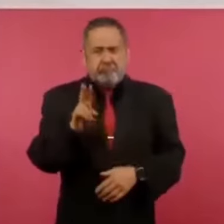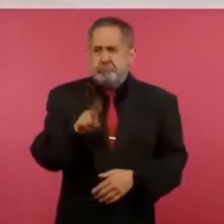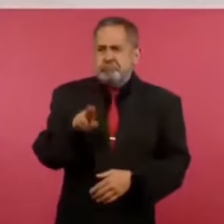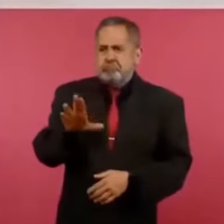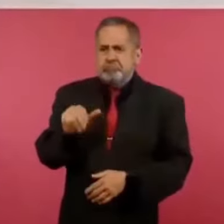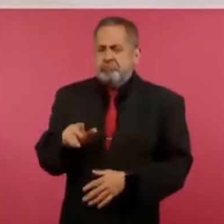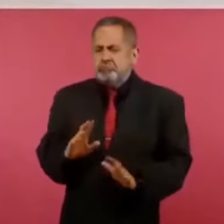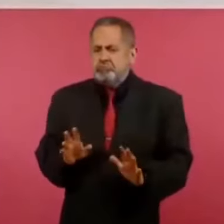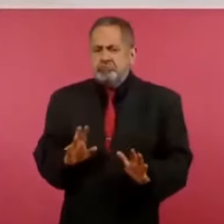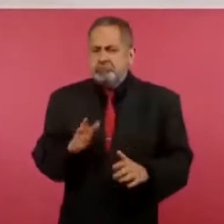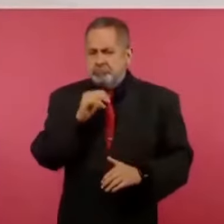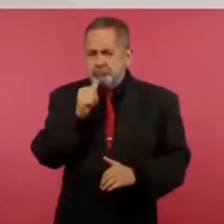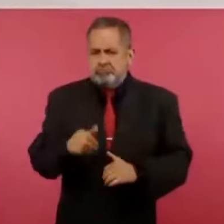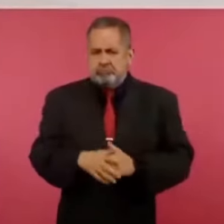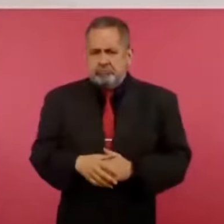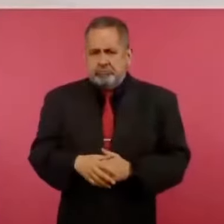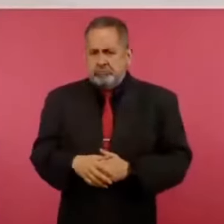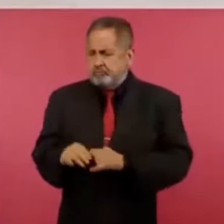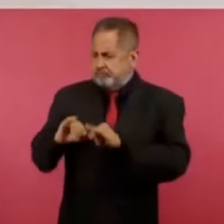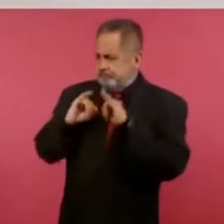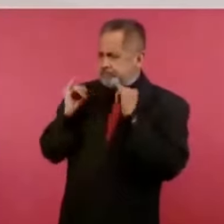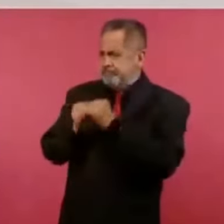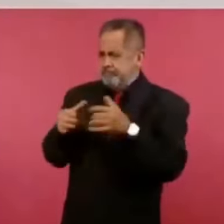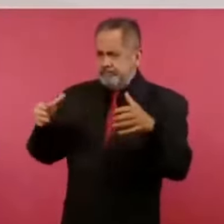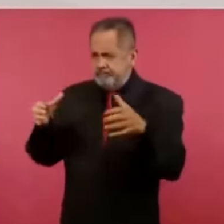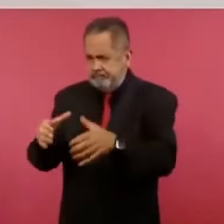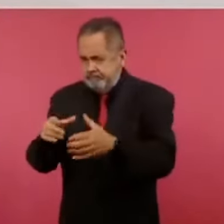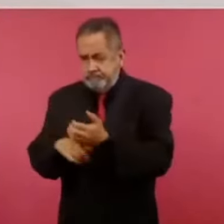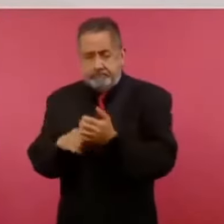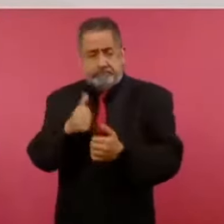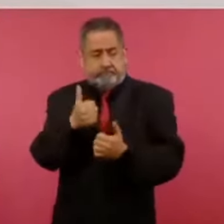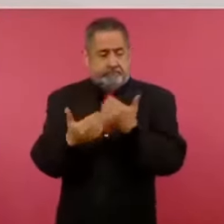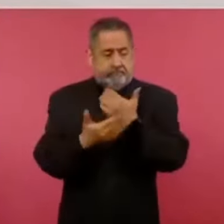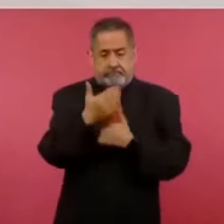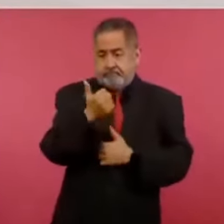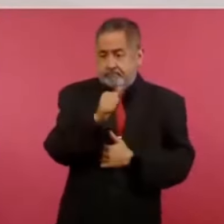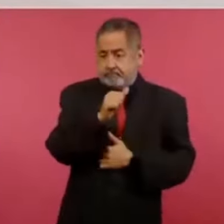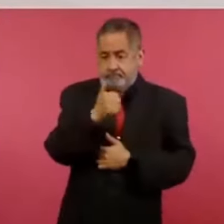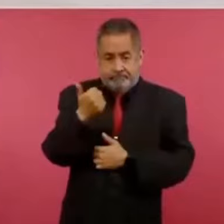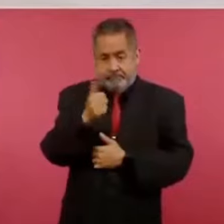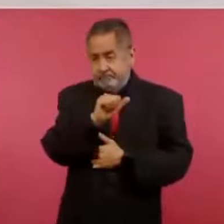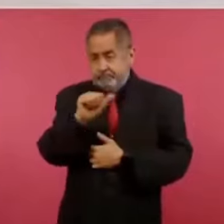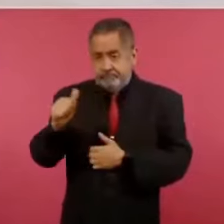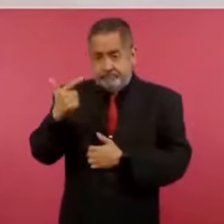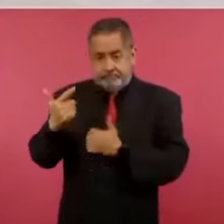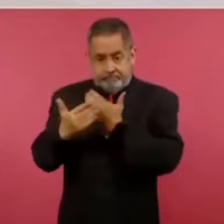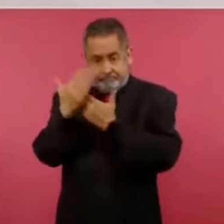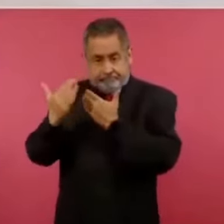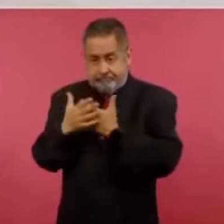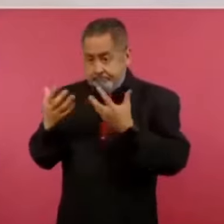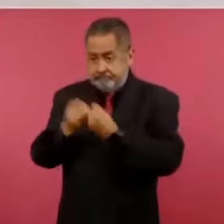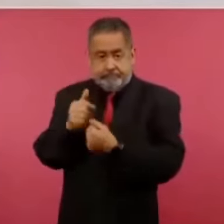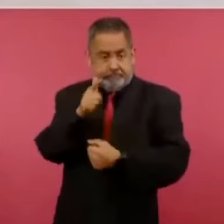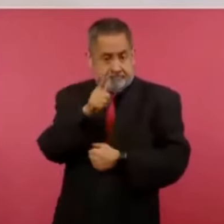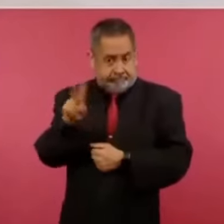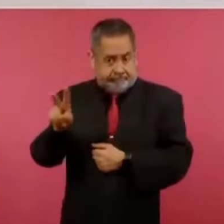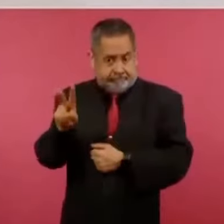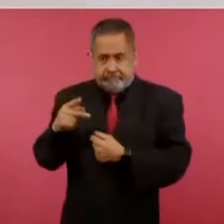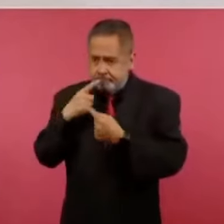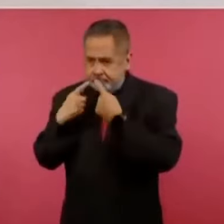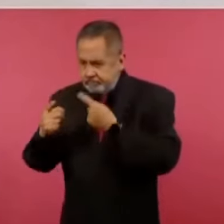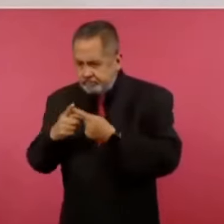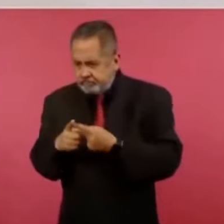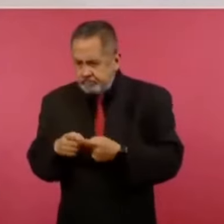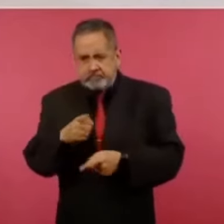desde que nos reunimos de seis a siete de la mañana de lunes a viernes se ha